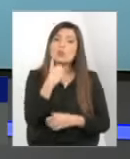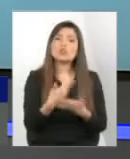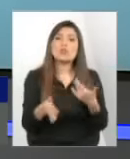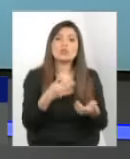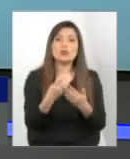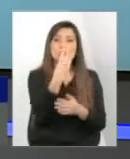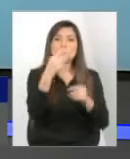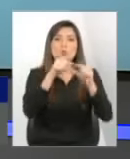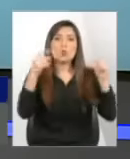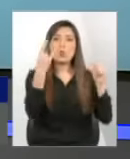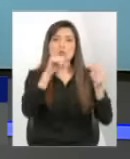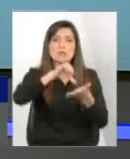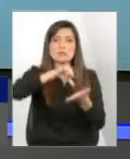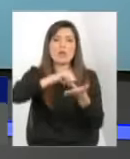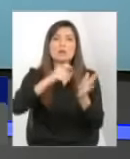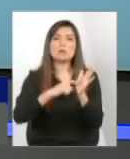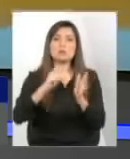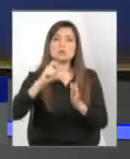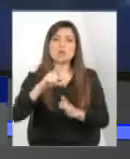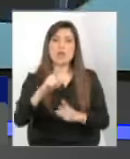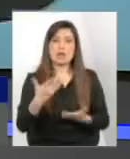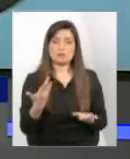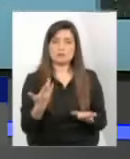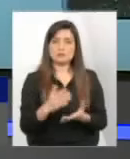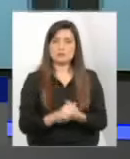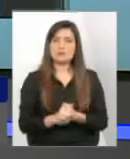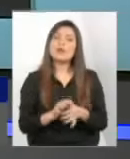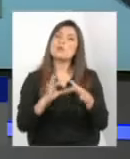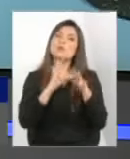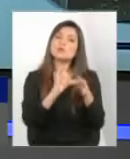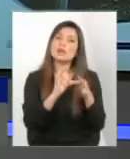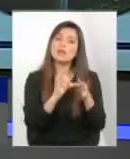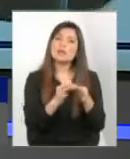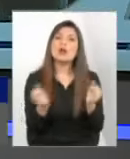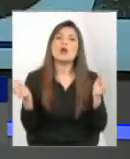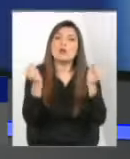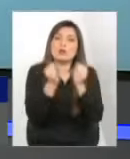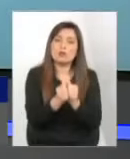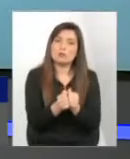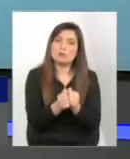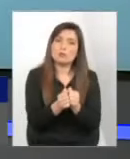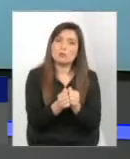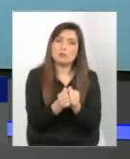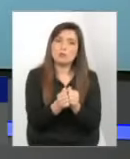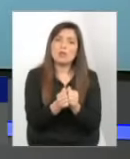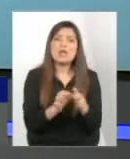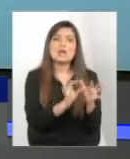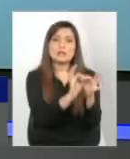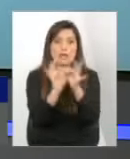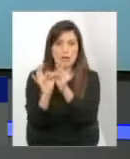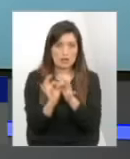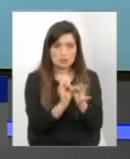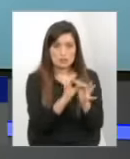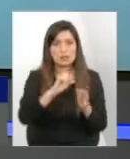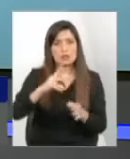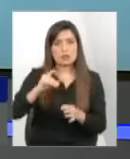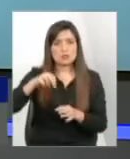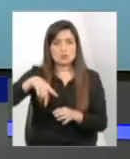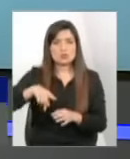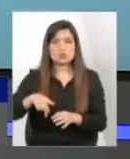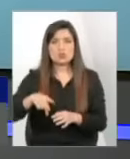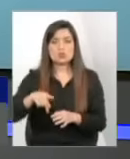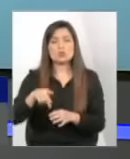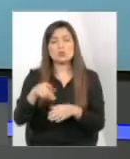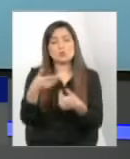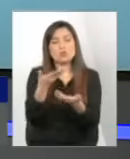.ucentral.cl www.ucentral.cl gracias por habernos acompañado gracias Edison por tu